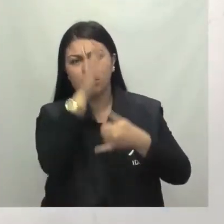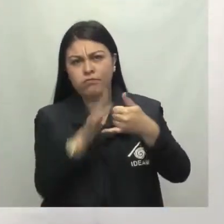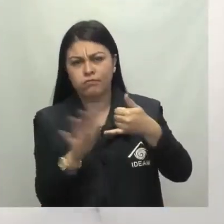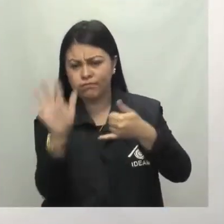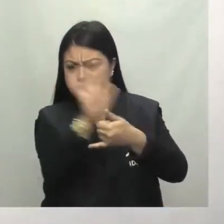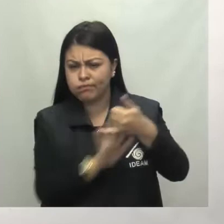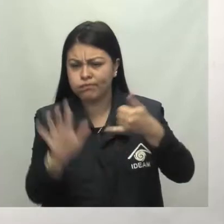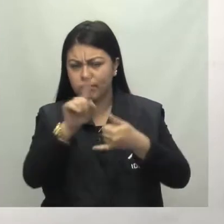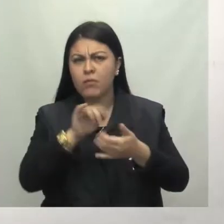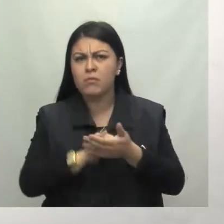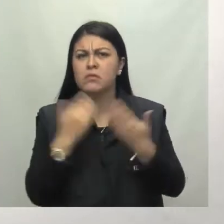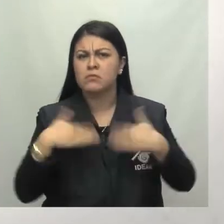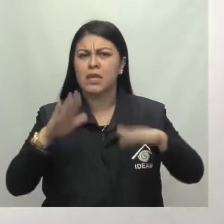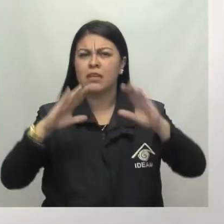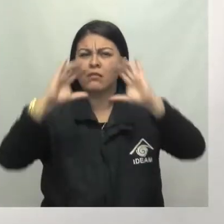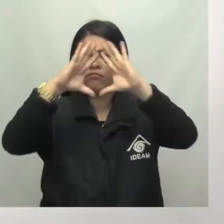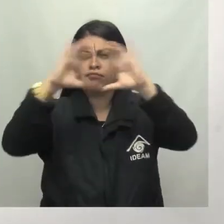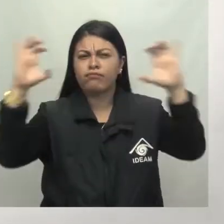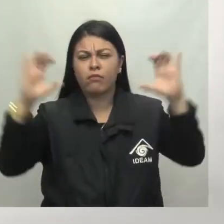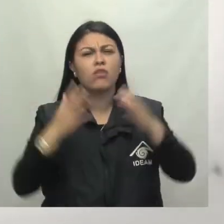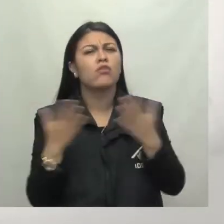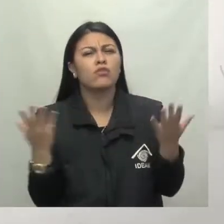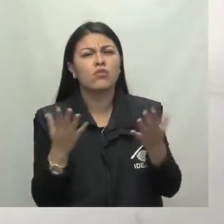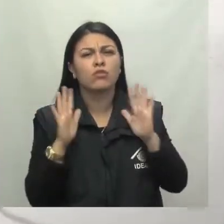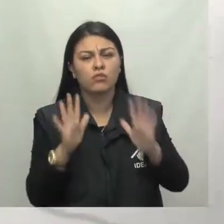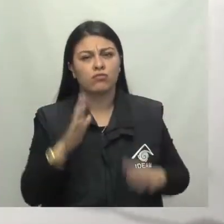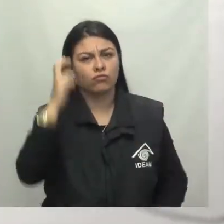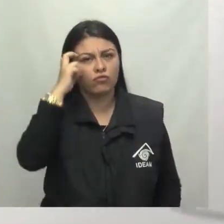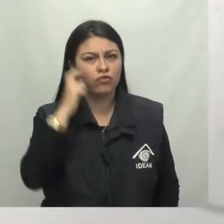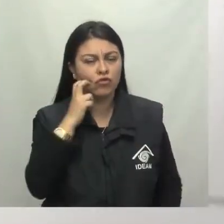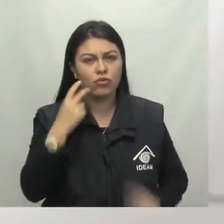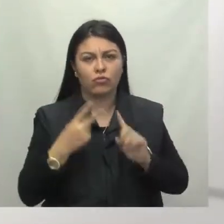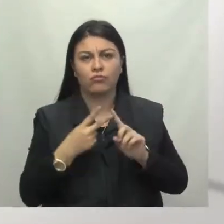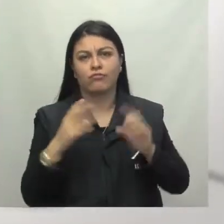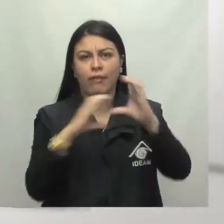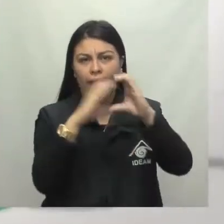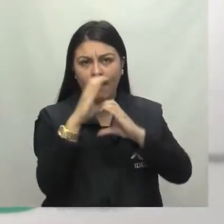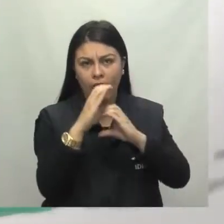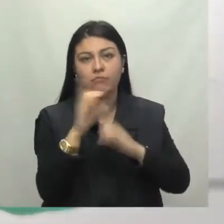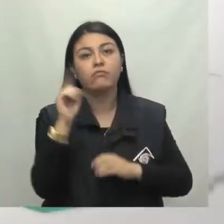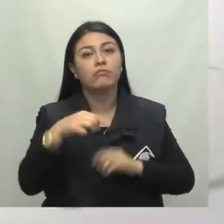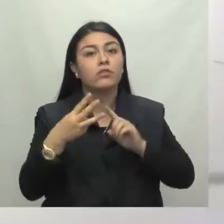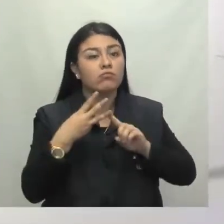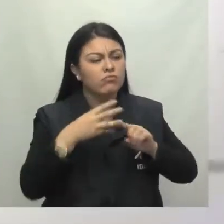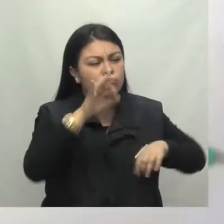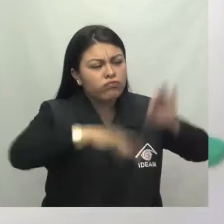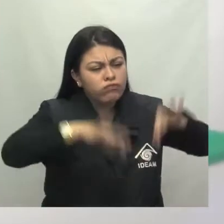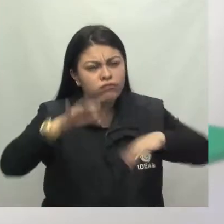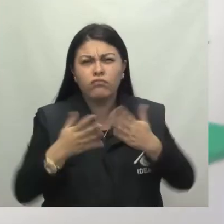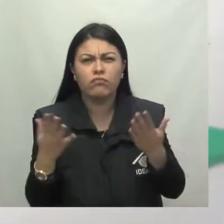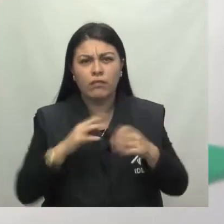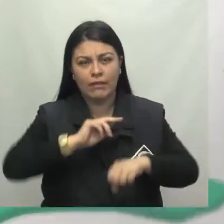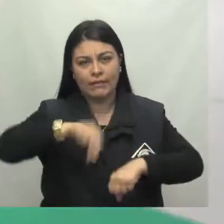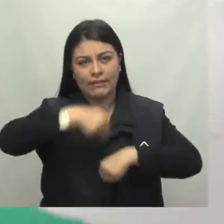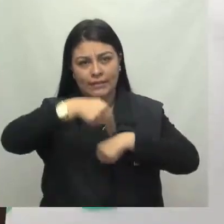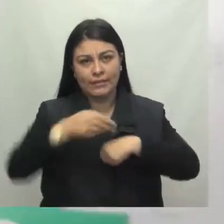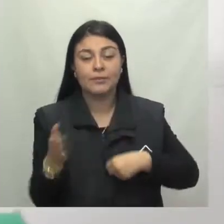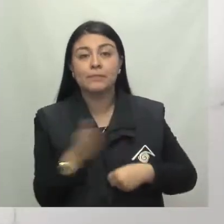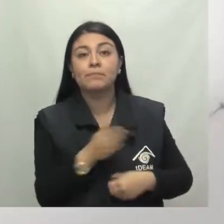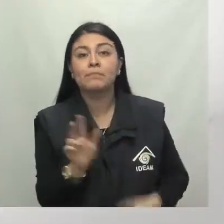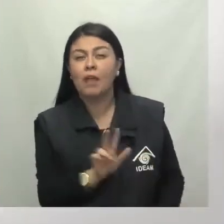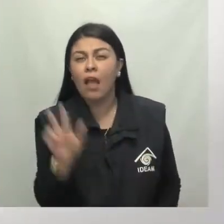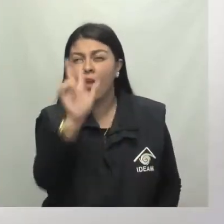Pacífico, el cielo estará mayormente cubierto con lluvias en varios sectores del Chocó, Cauca y presencia de lloviznas en Nariño.